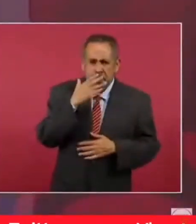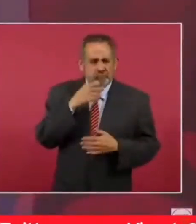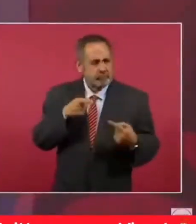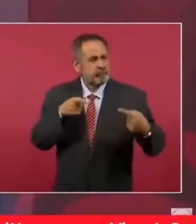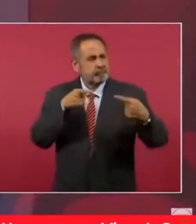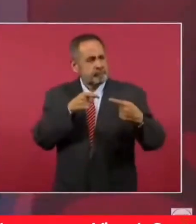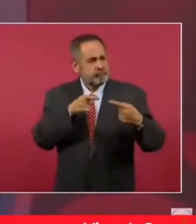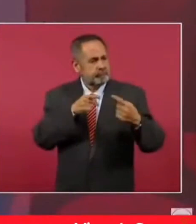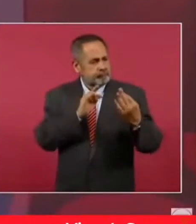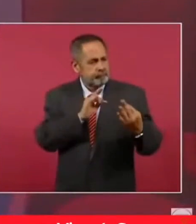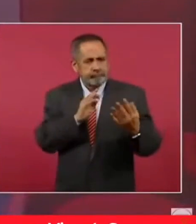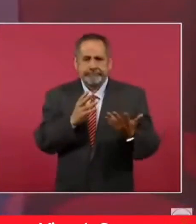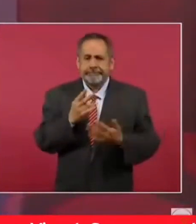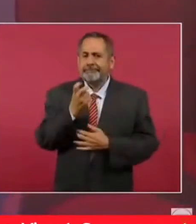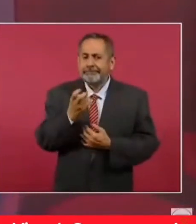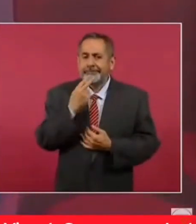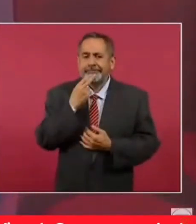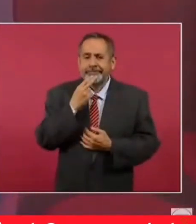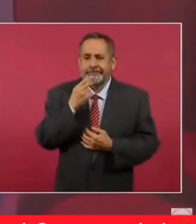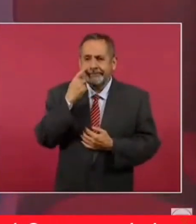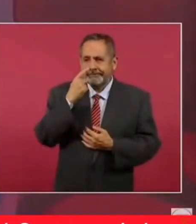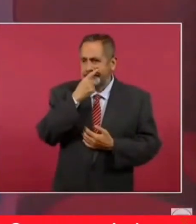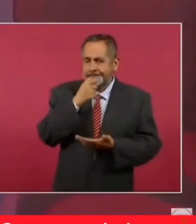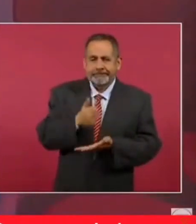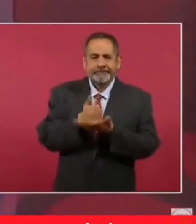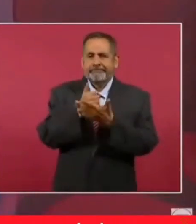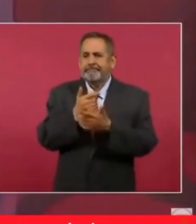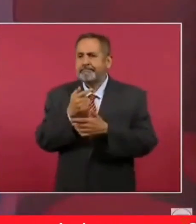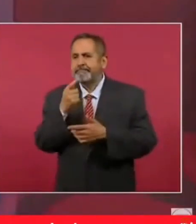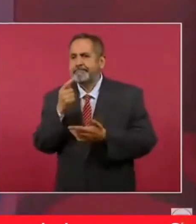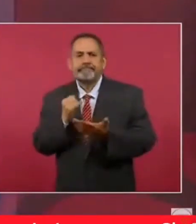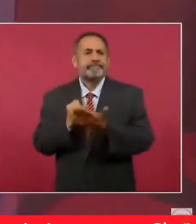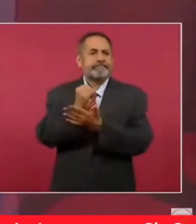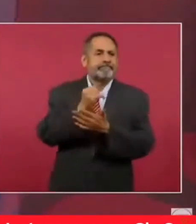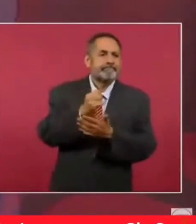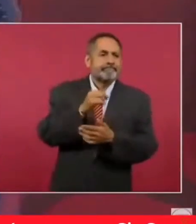y esto ayuda a la democracia. No,